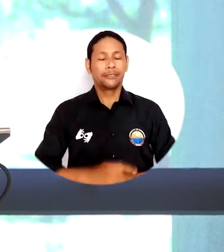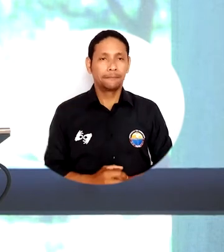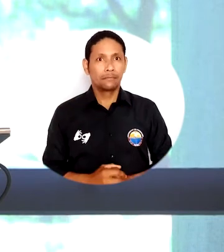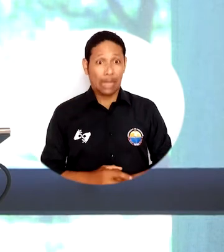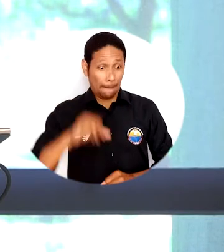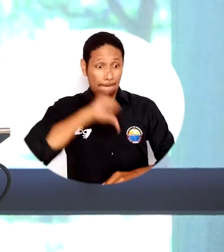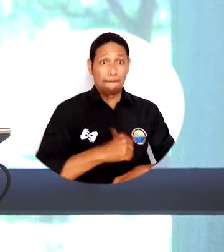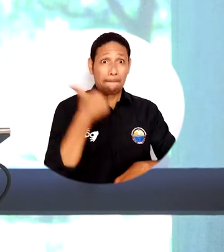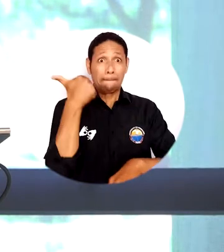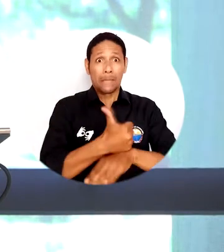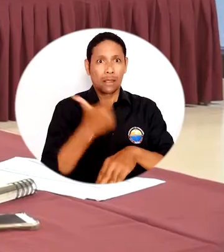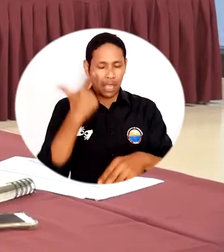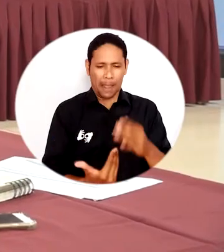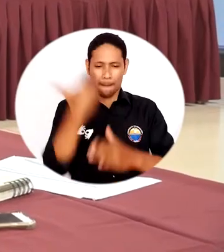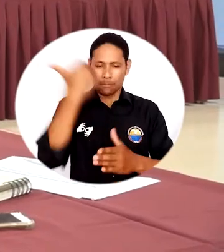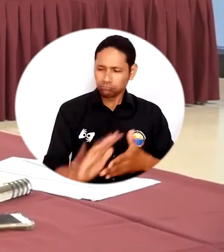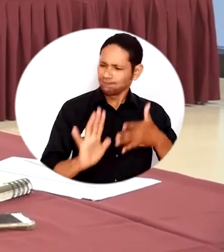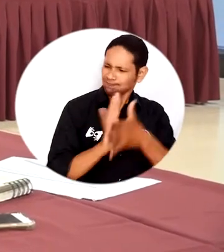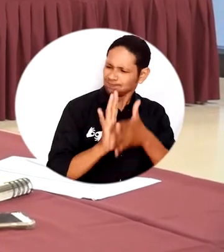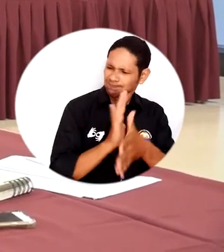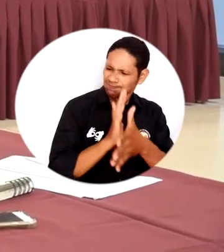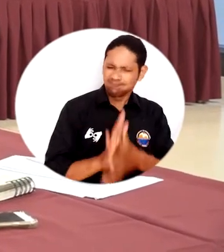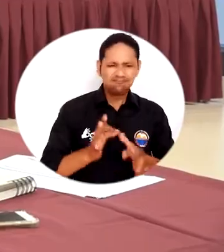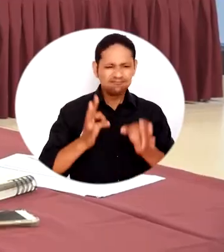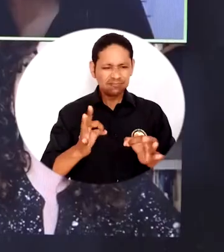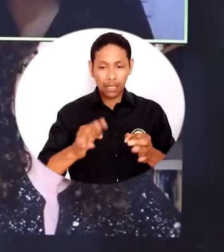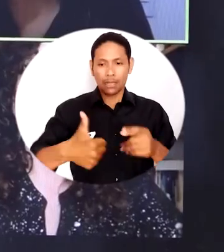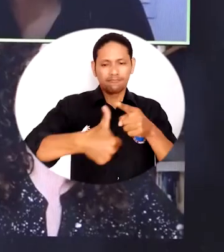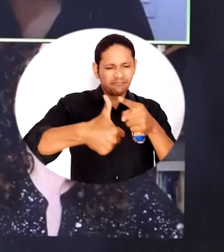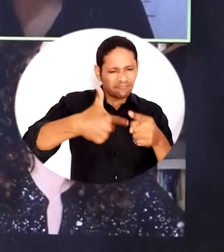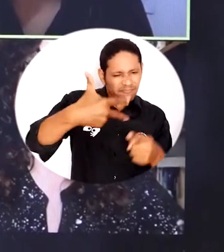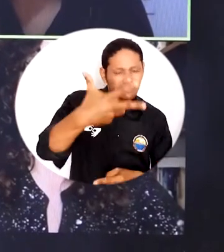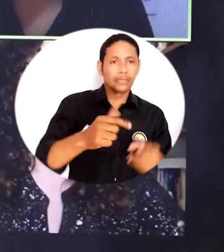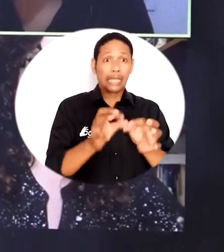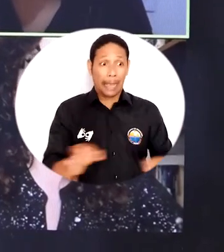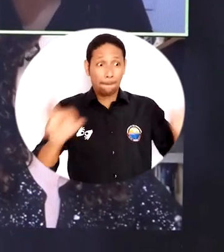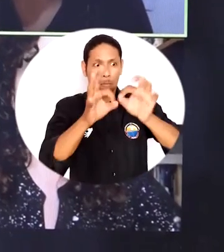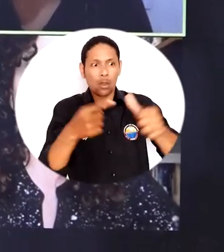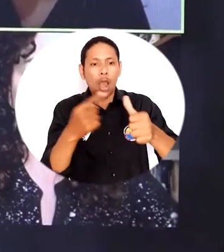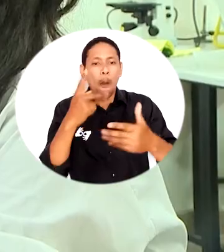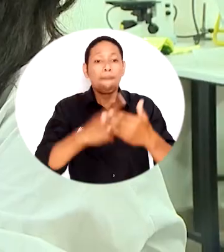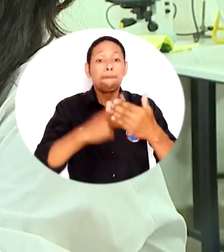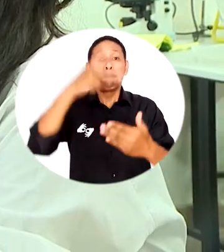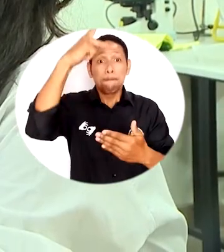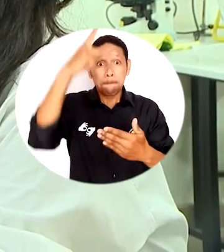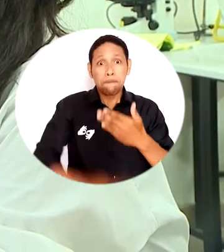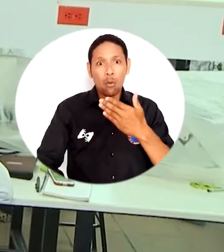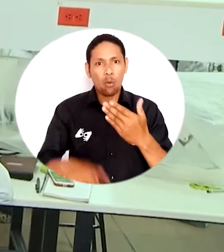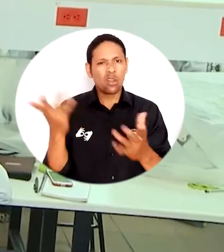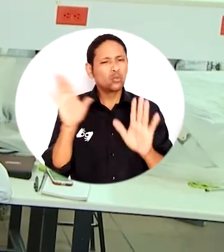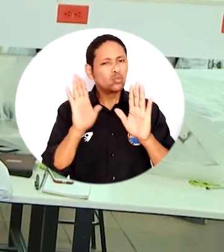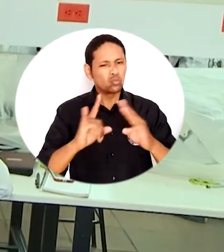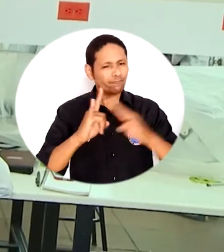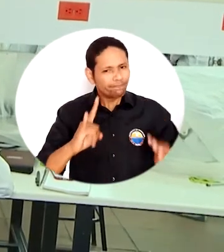agenda de tres días, el rector Pablo Vera Salazar lideró la presentación del informe institucional enfocado en el factor 1, en la que hizo un recorrido por la